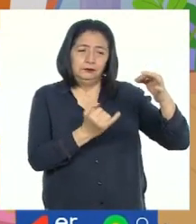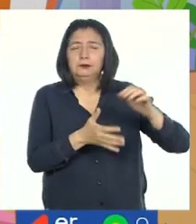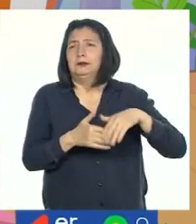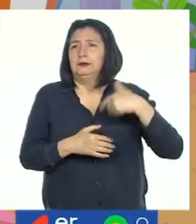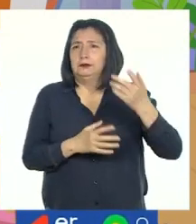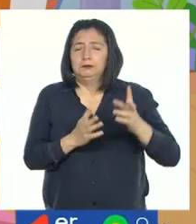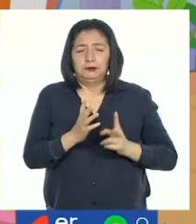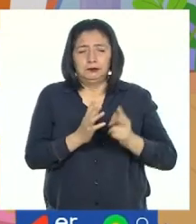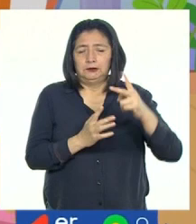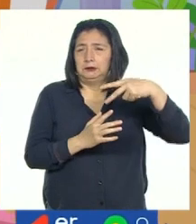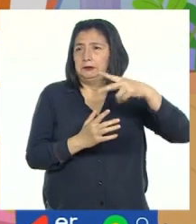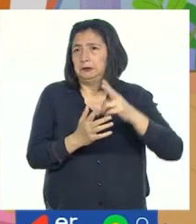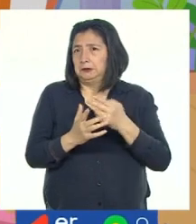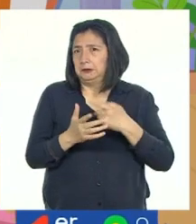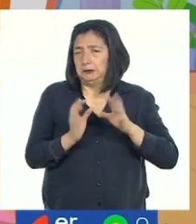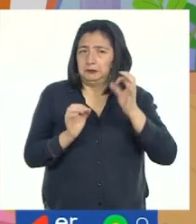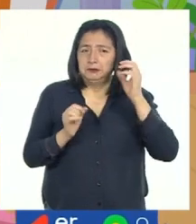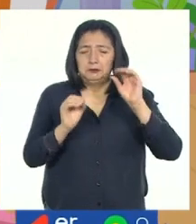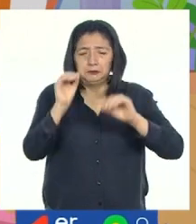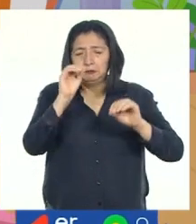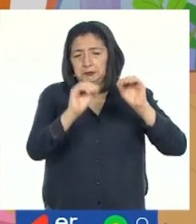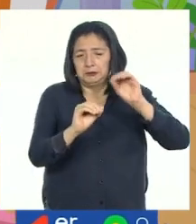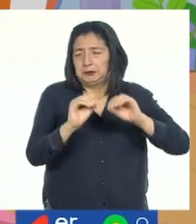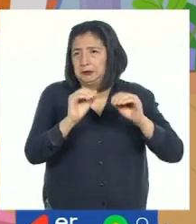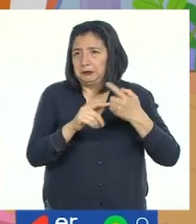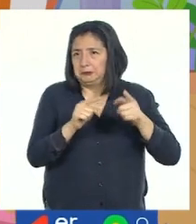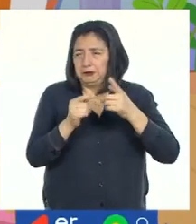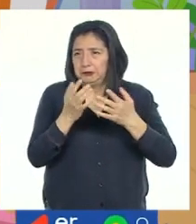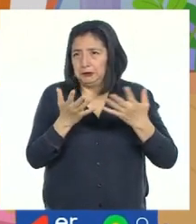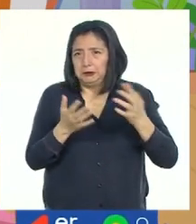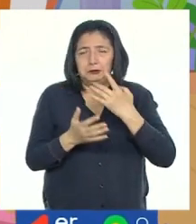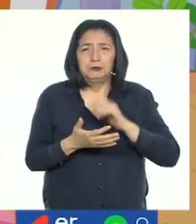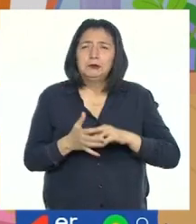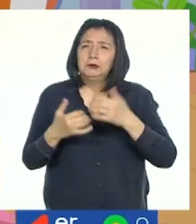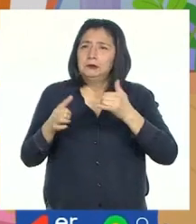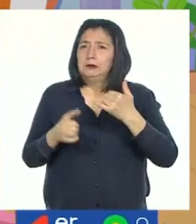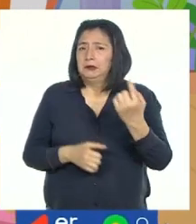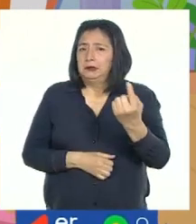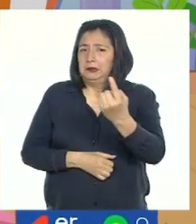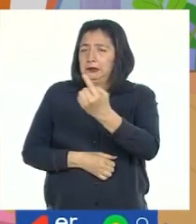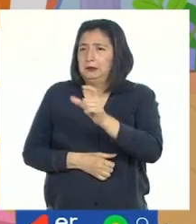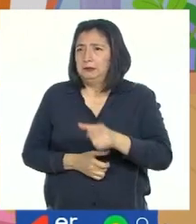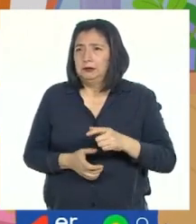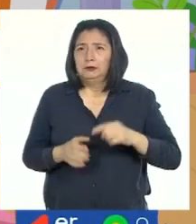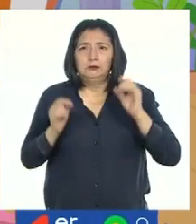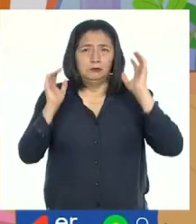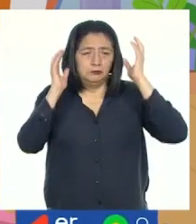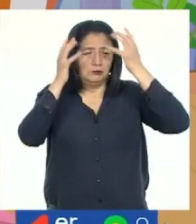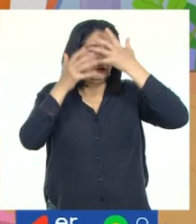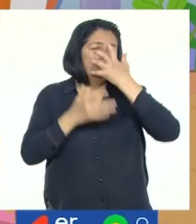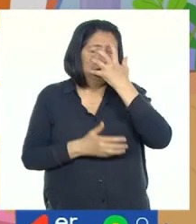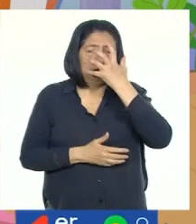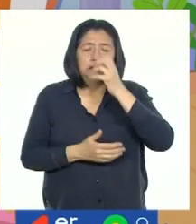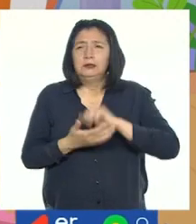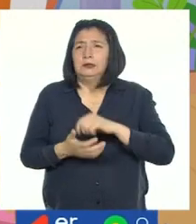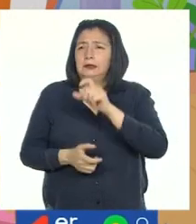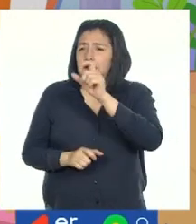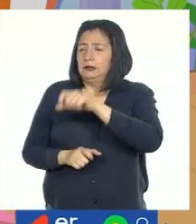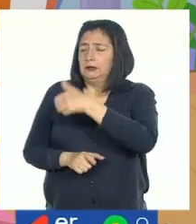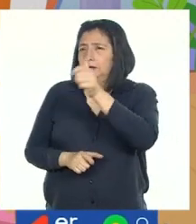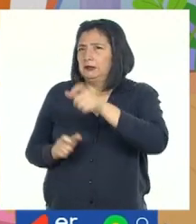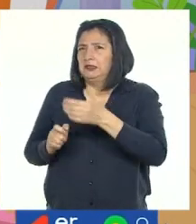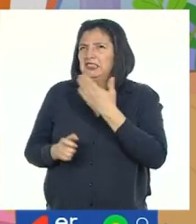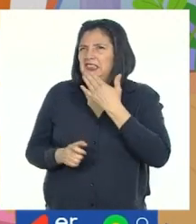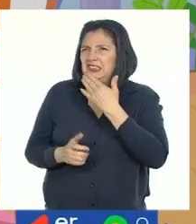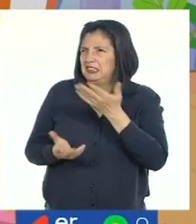luego los corté decorándolos de manera creativa. Para jugarlo, cada uno debe ponerse una máscara. Y el resto debe adivinar